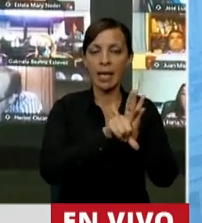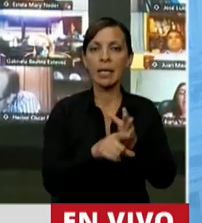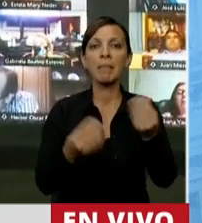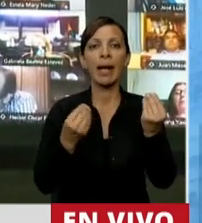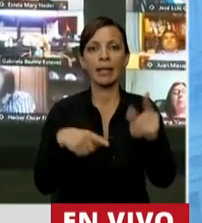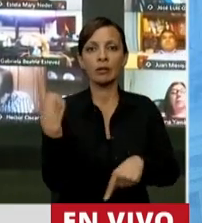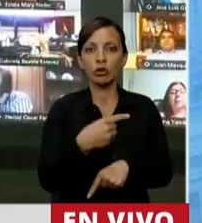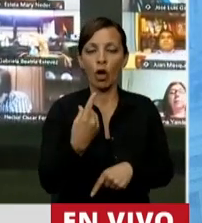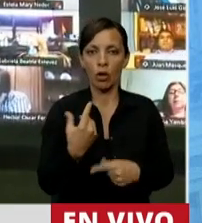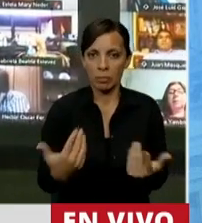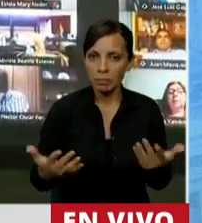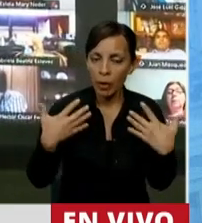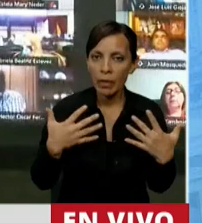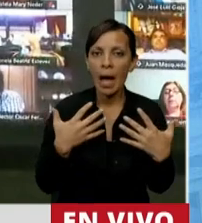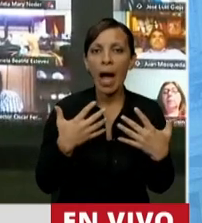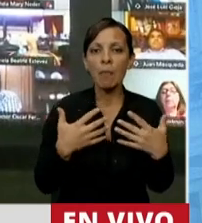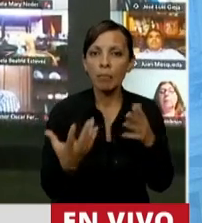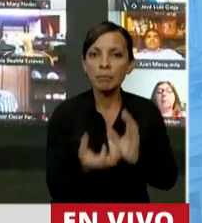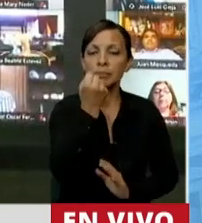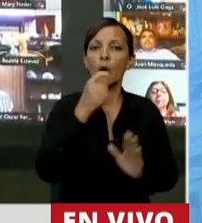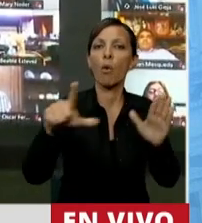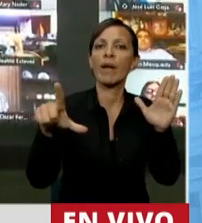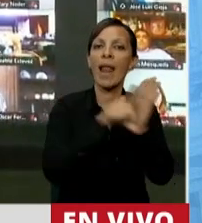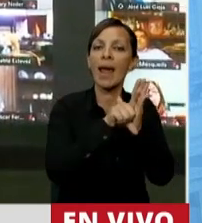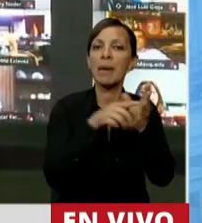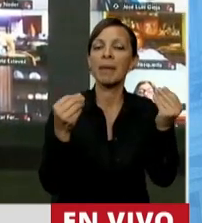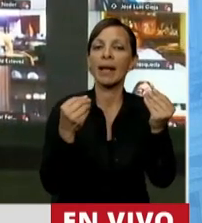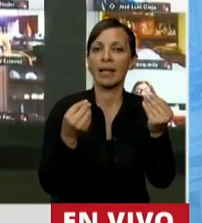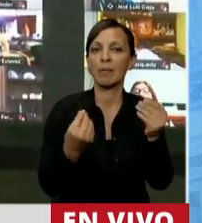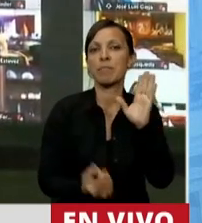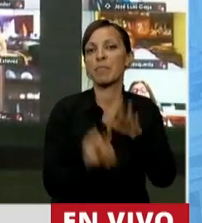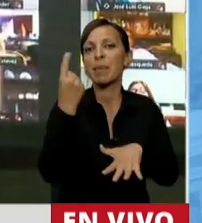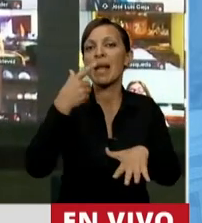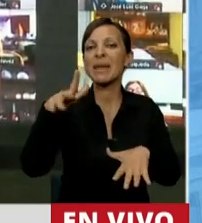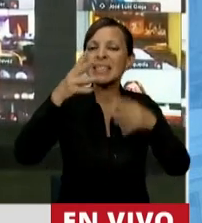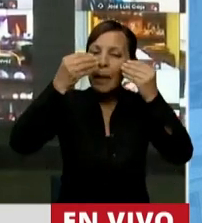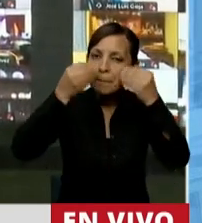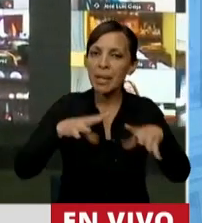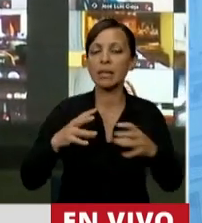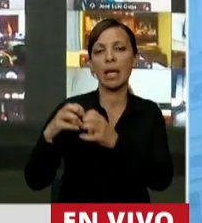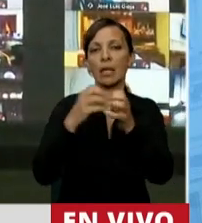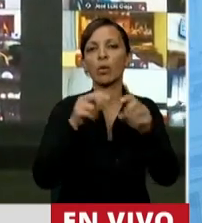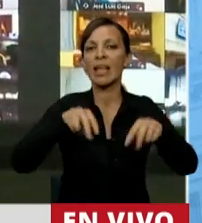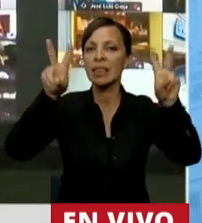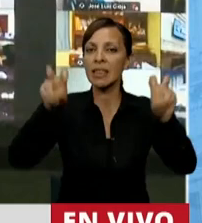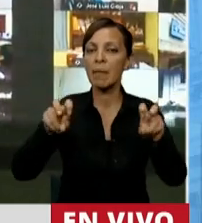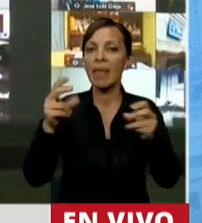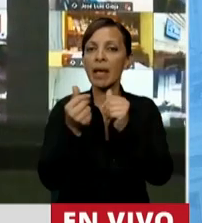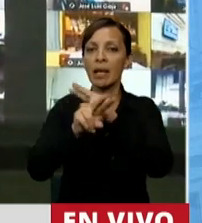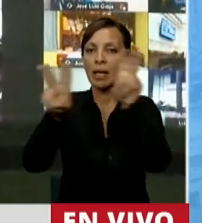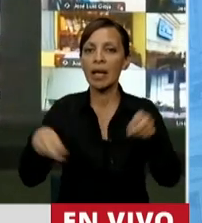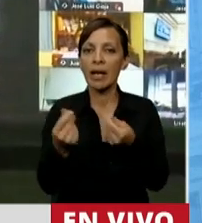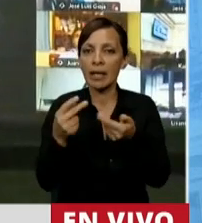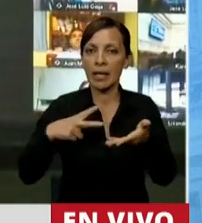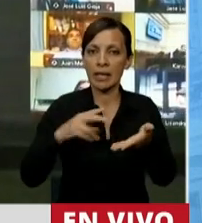una ley que por primera vez empieza a discutirse este tema de la redistribución de la